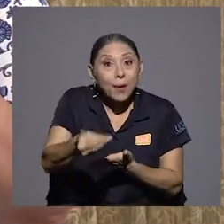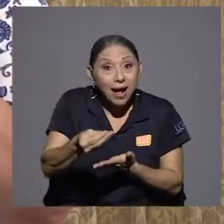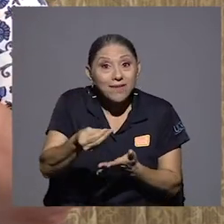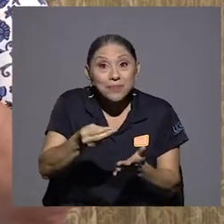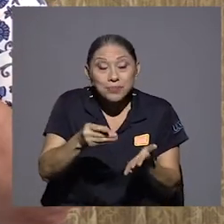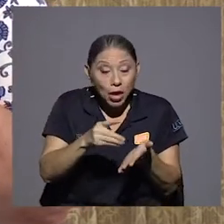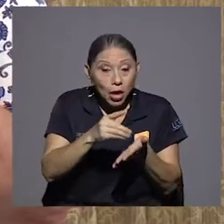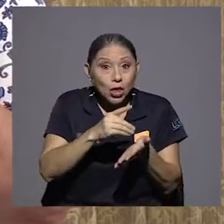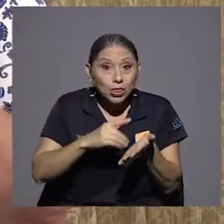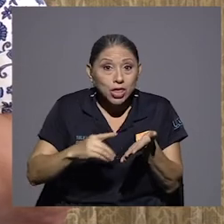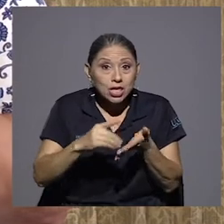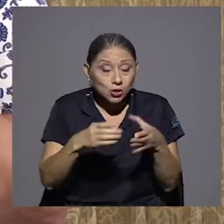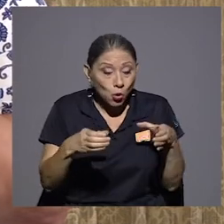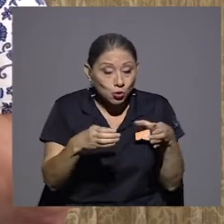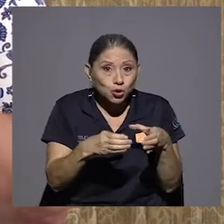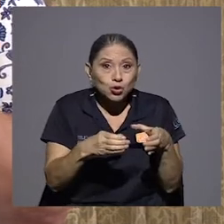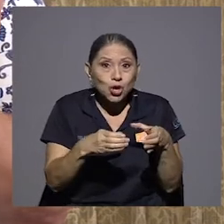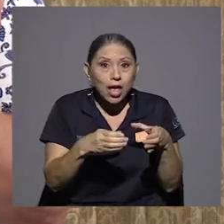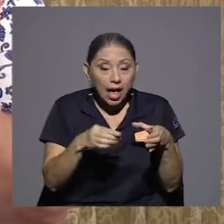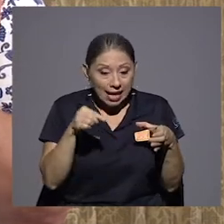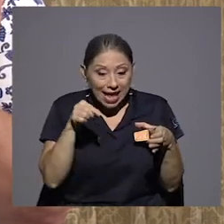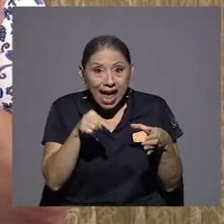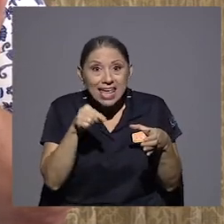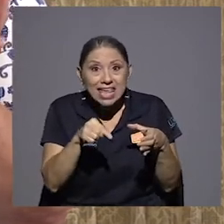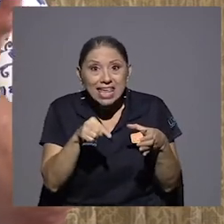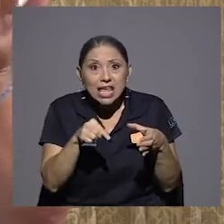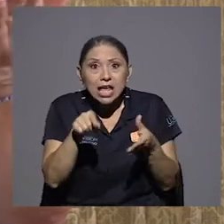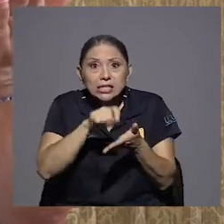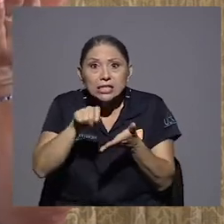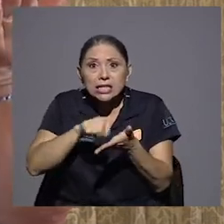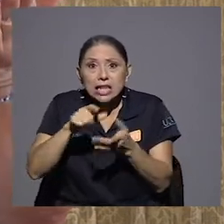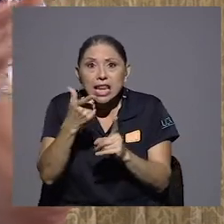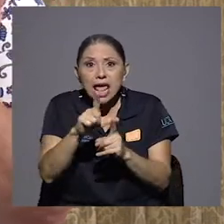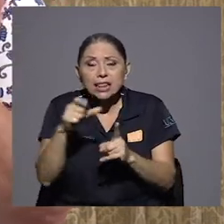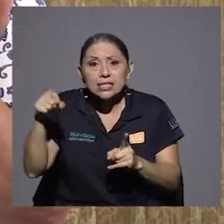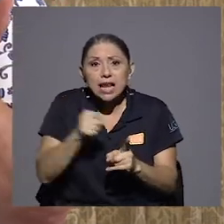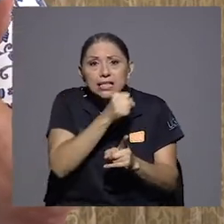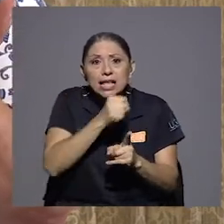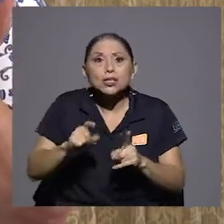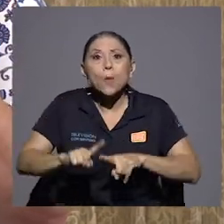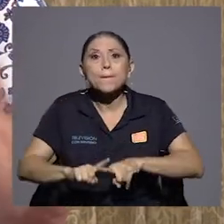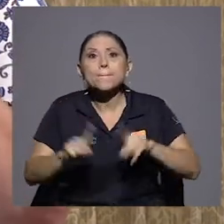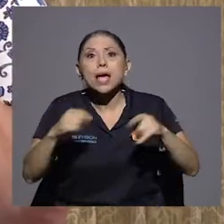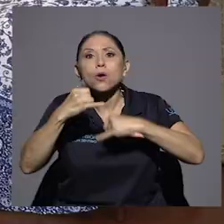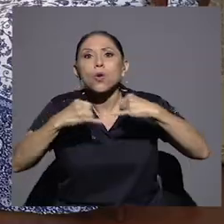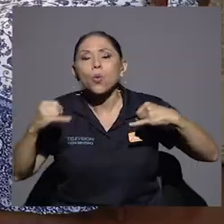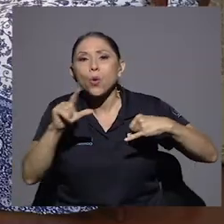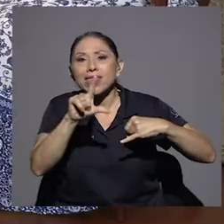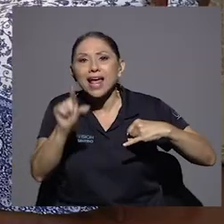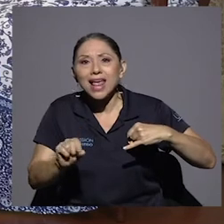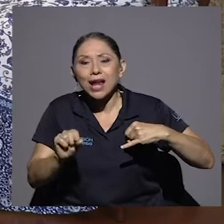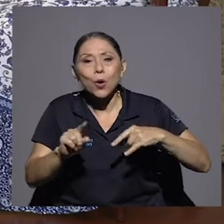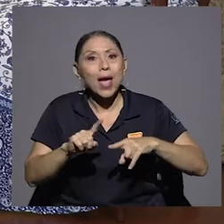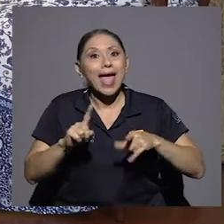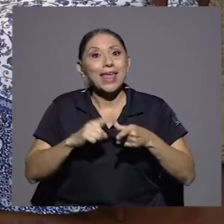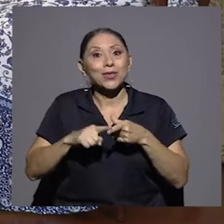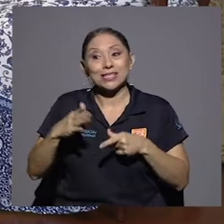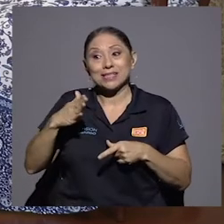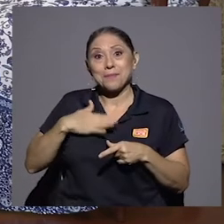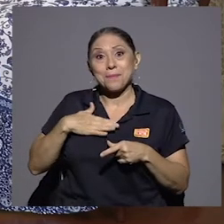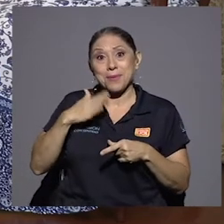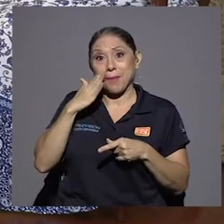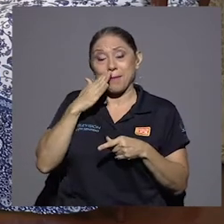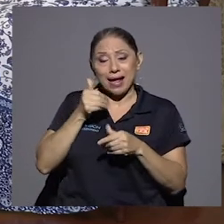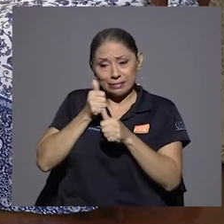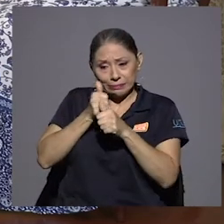que venían con las letras, pero en italiano. Entonces, mi mamá la seguía. Y entonces, ella agarró mucho